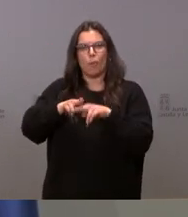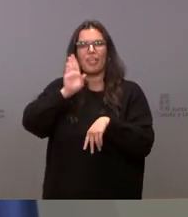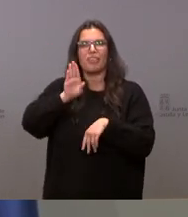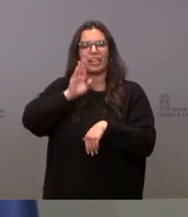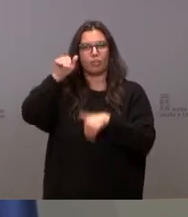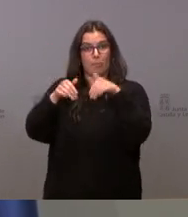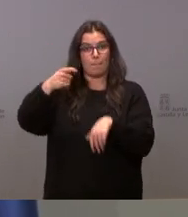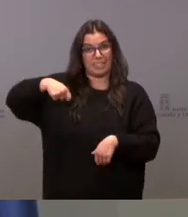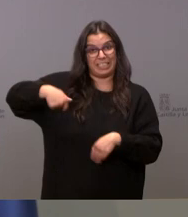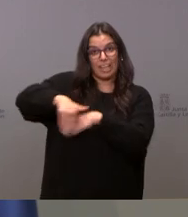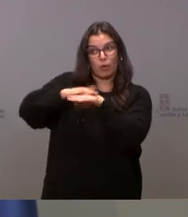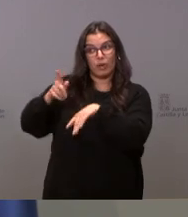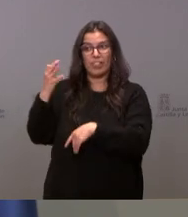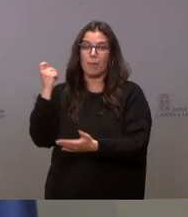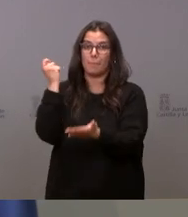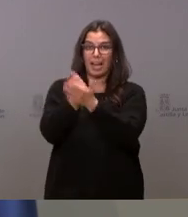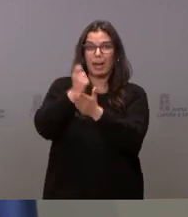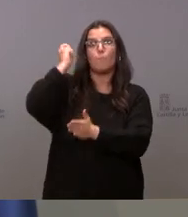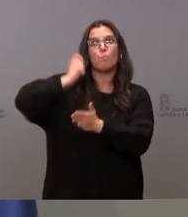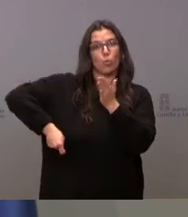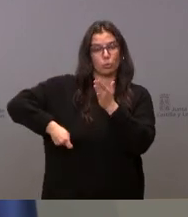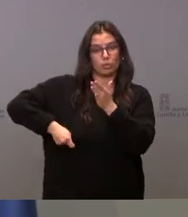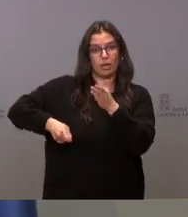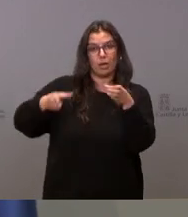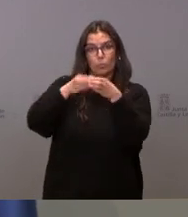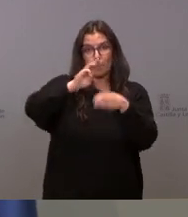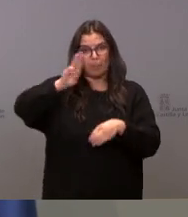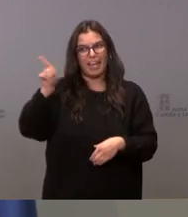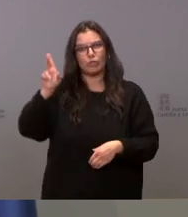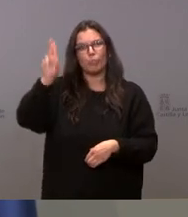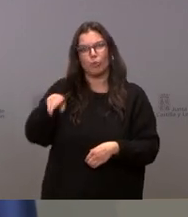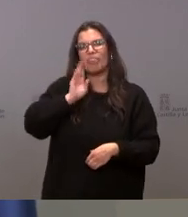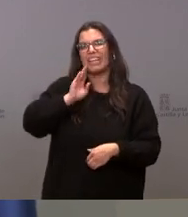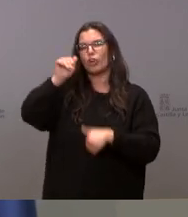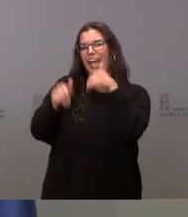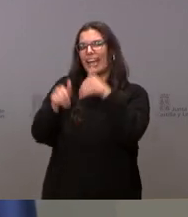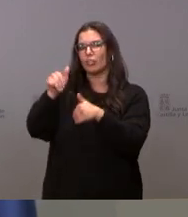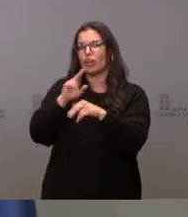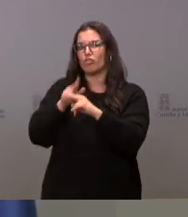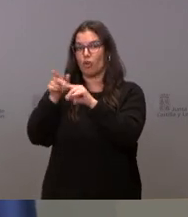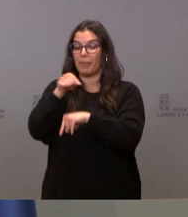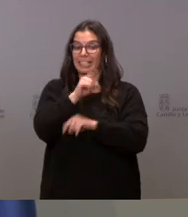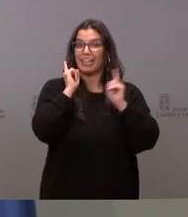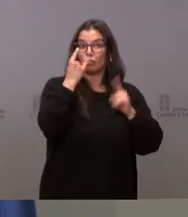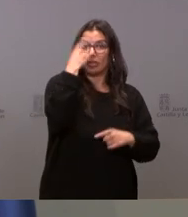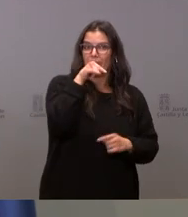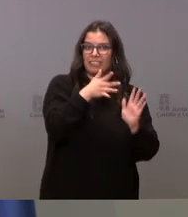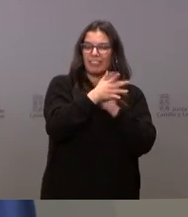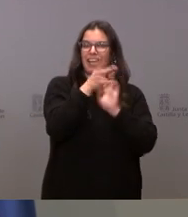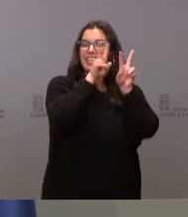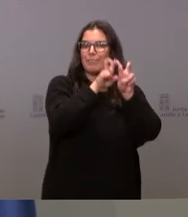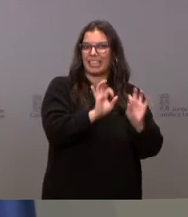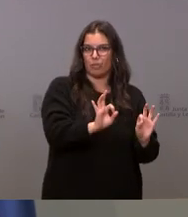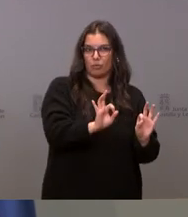del gobierno a pagar una multa al Partido Popular en este caso estamos hablando de una investigación que